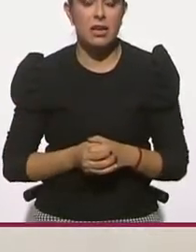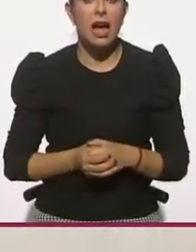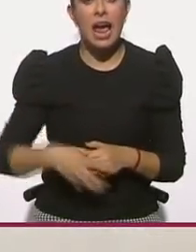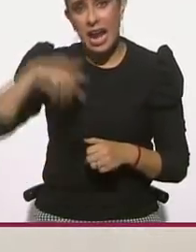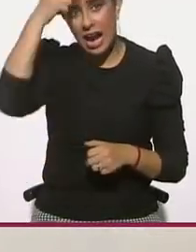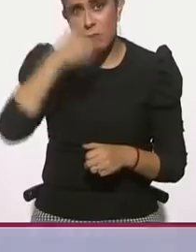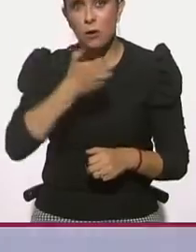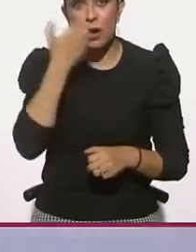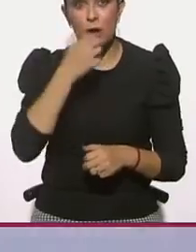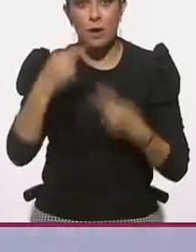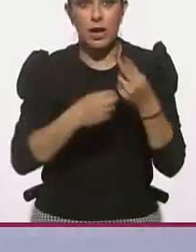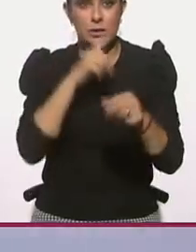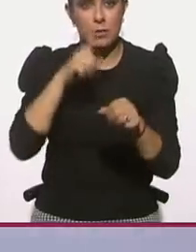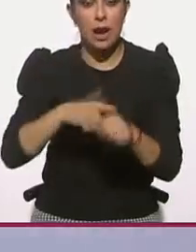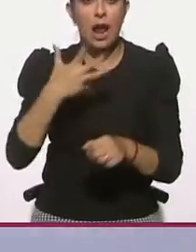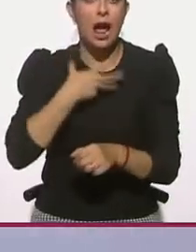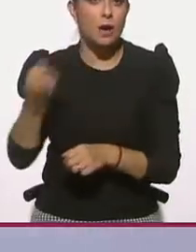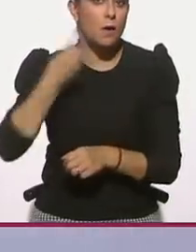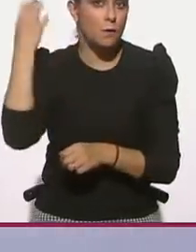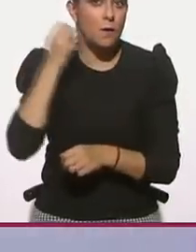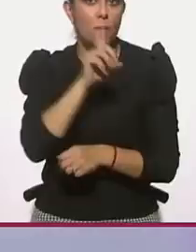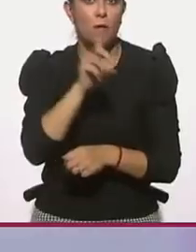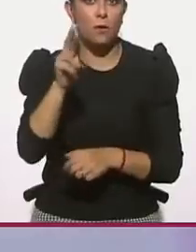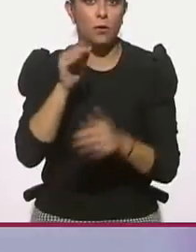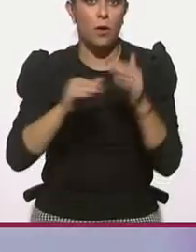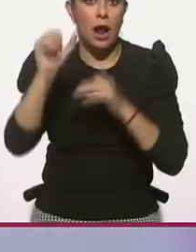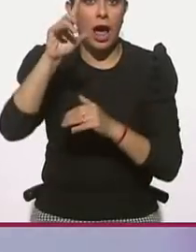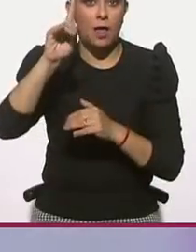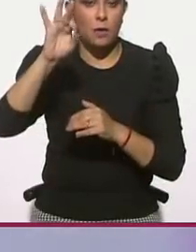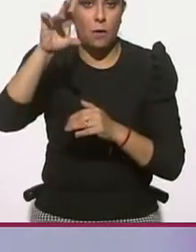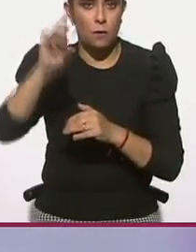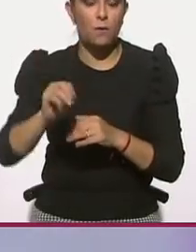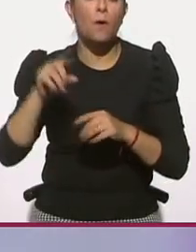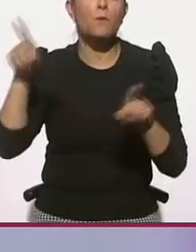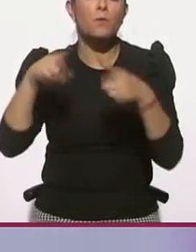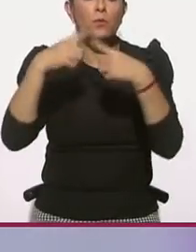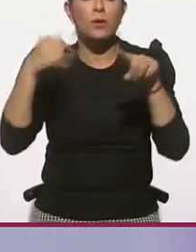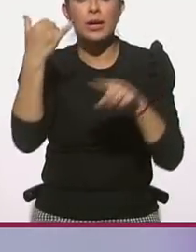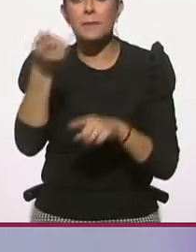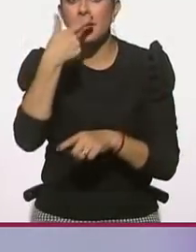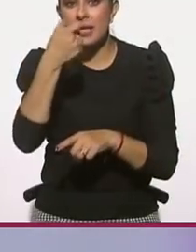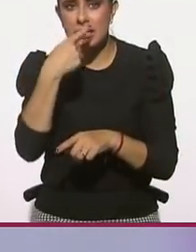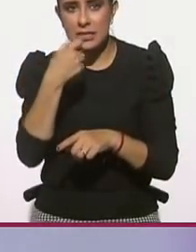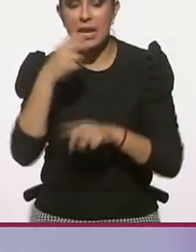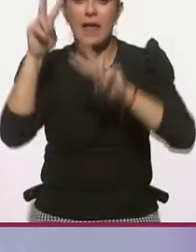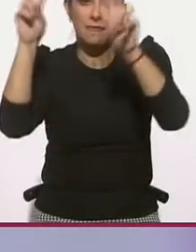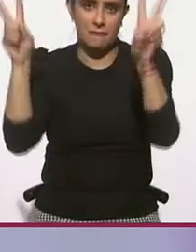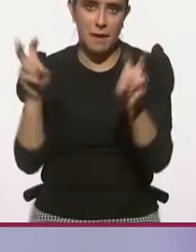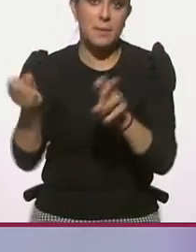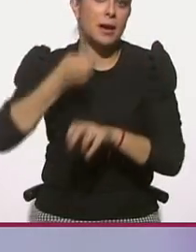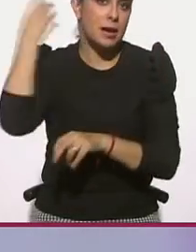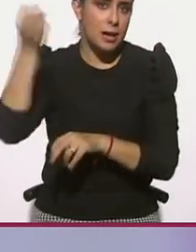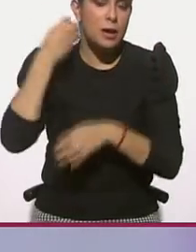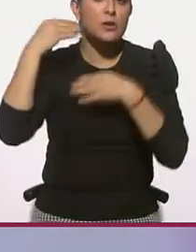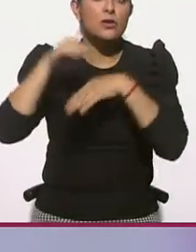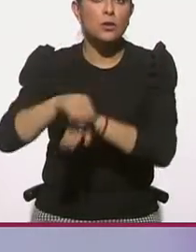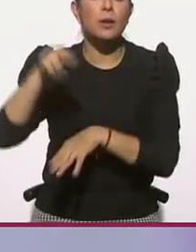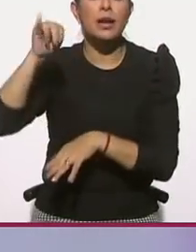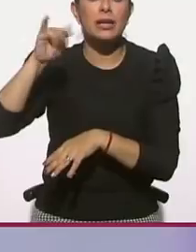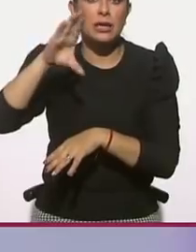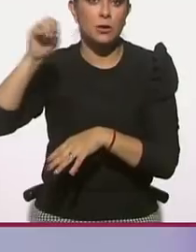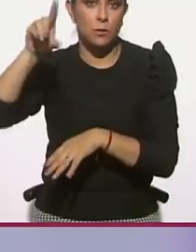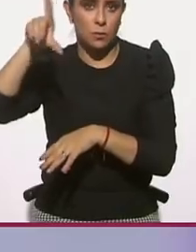Nacional transmite la conferencia del doctor Adolfo Martínez Palomo, que dentro del ciclo Músicos y Medicina, en esta ocasión aborda el tema de Nicolo Panini,